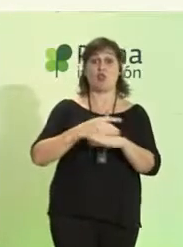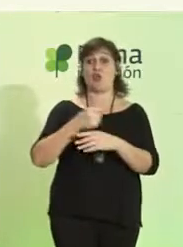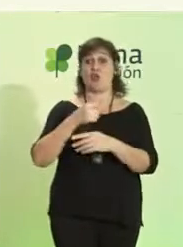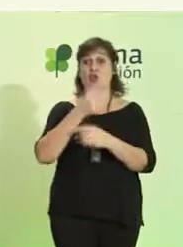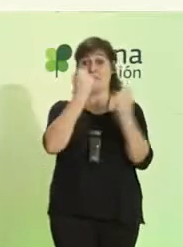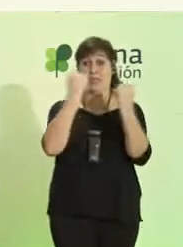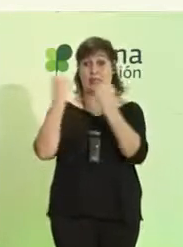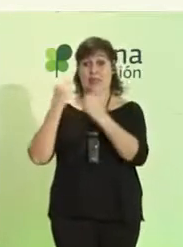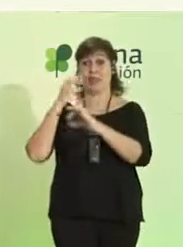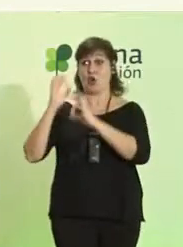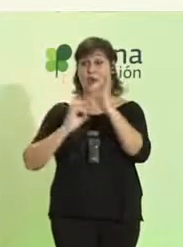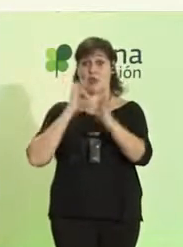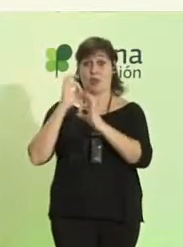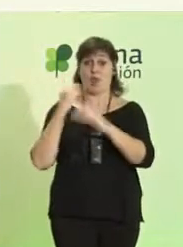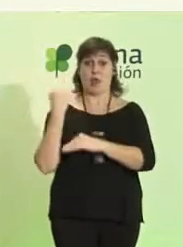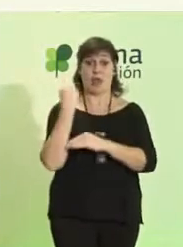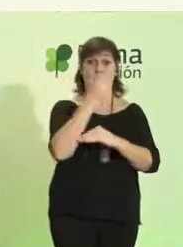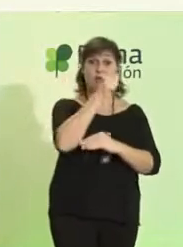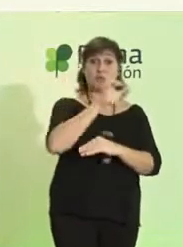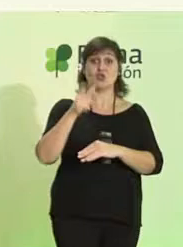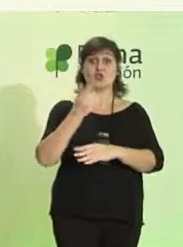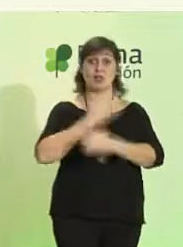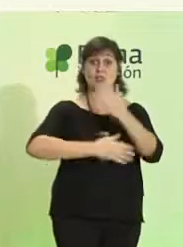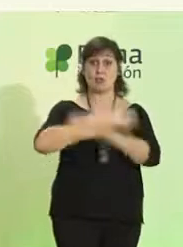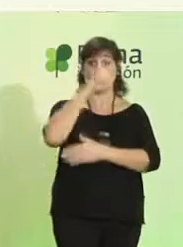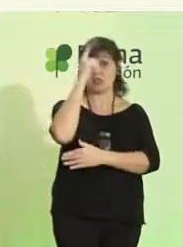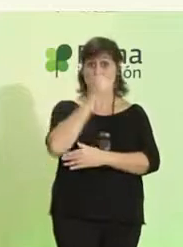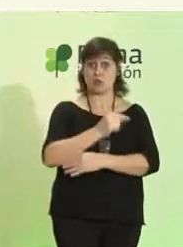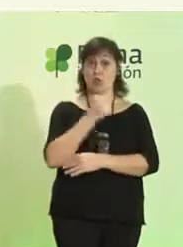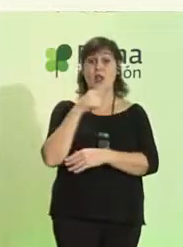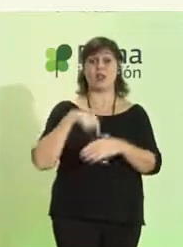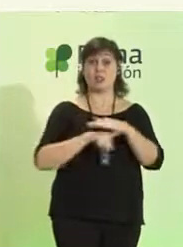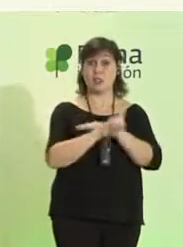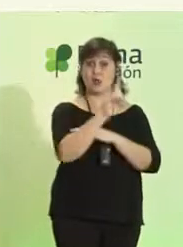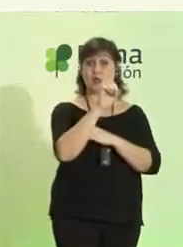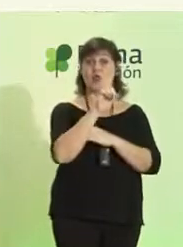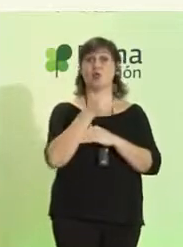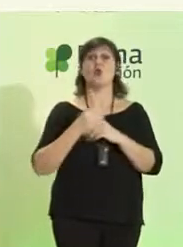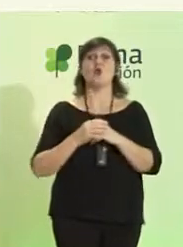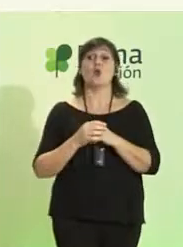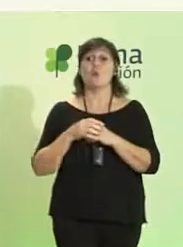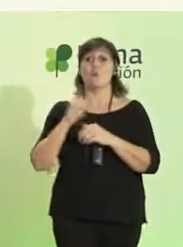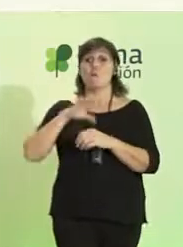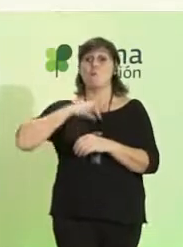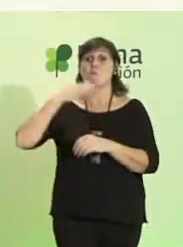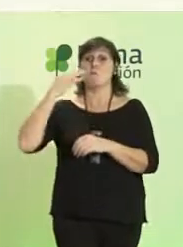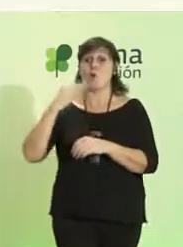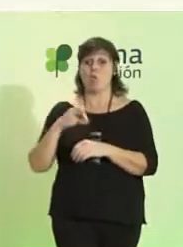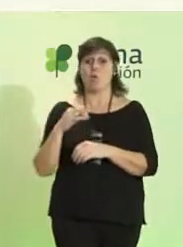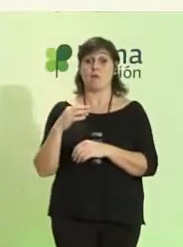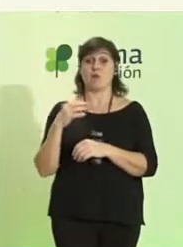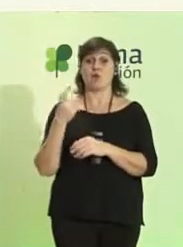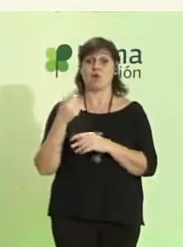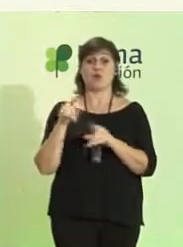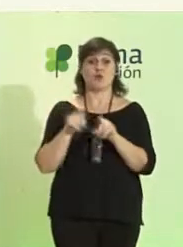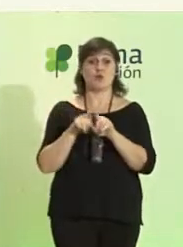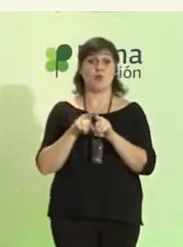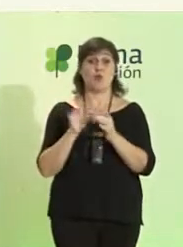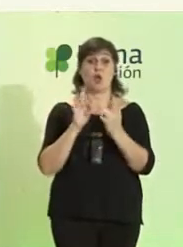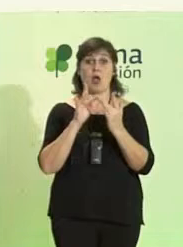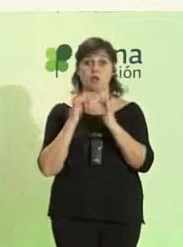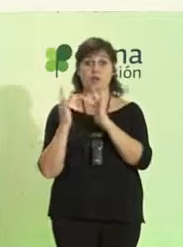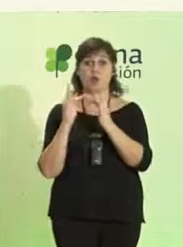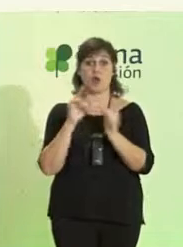las distintas entidades u organizaciones que apoyan a personas con discapacidad intelectual y del desarrollo podamos establecer puentes de